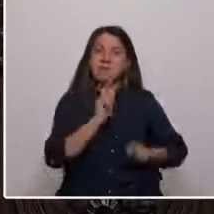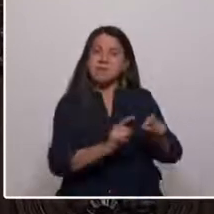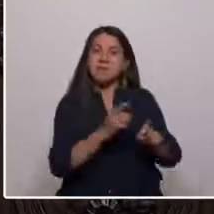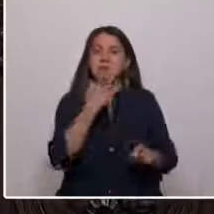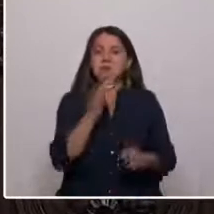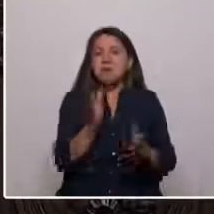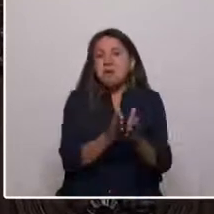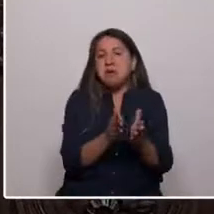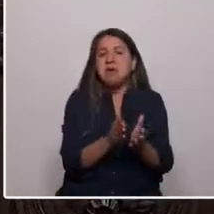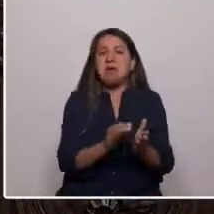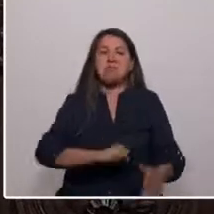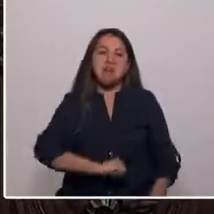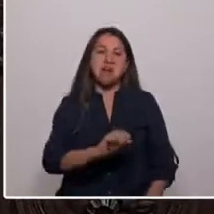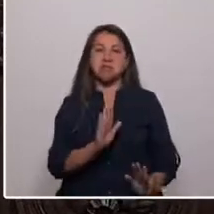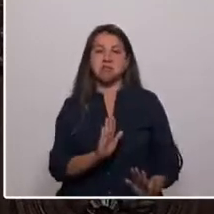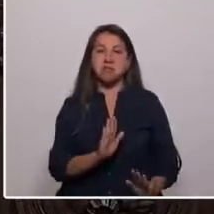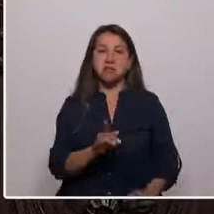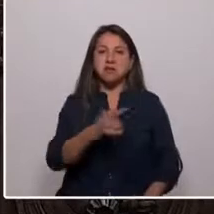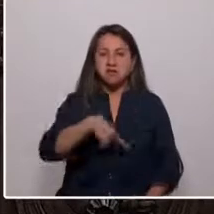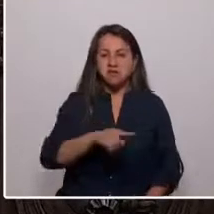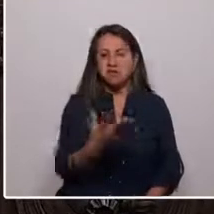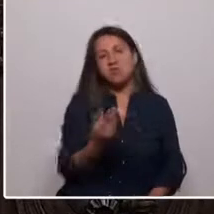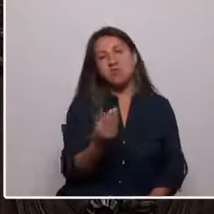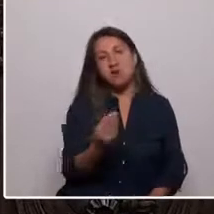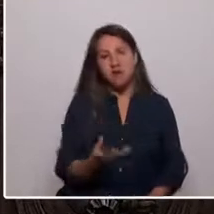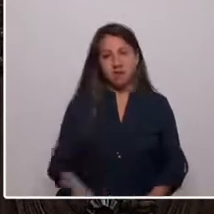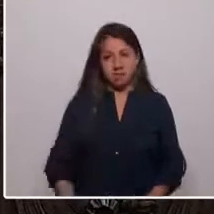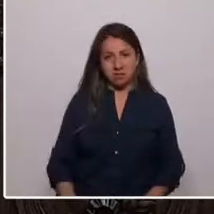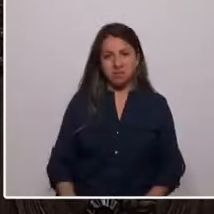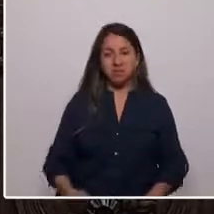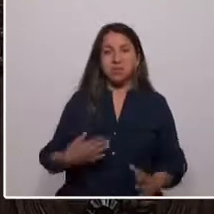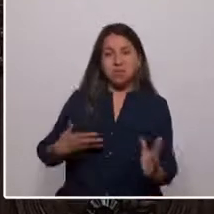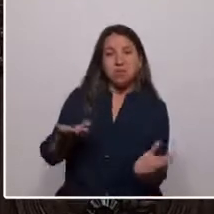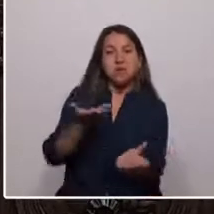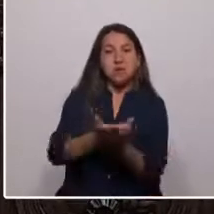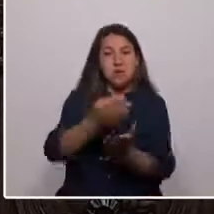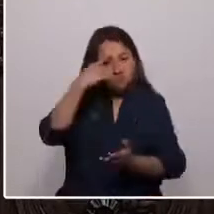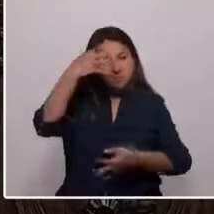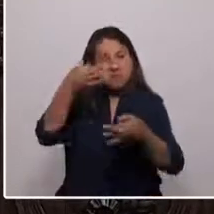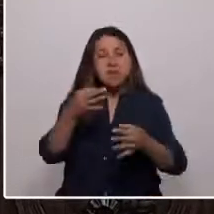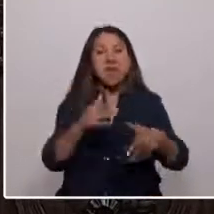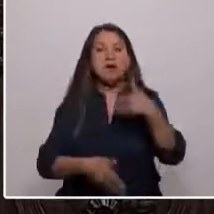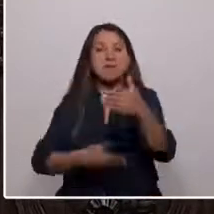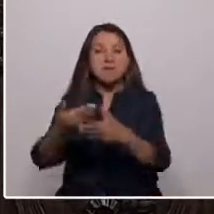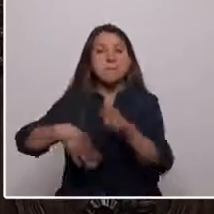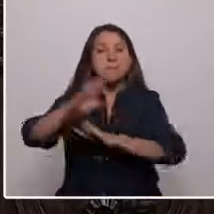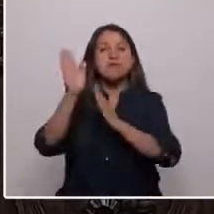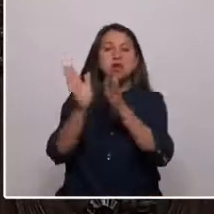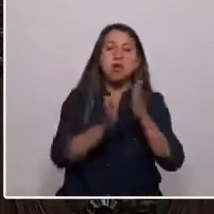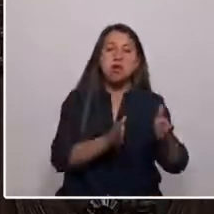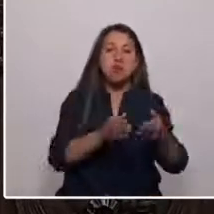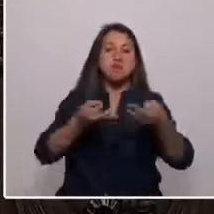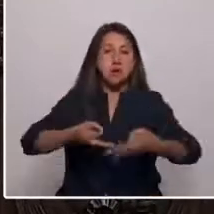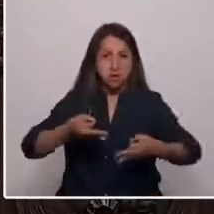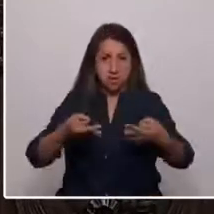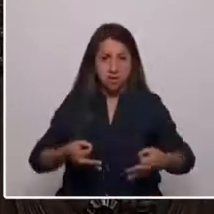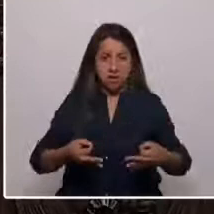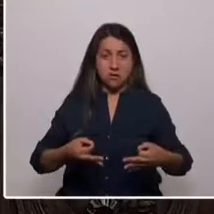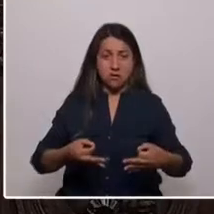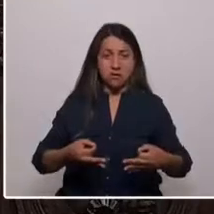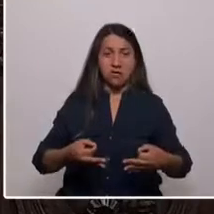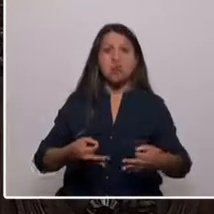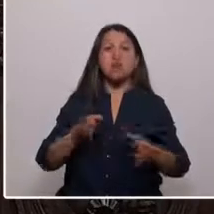pequeños si no hay un acto más cobarde que ese. Propondré con convicción avanzar en mayor orden y seguridad. Sin orden no hay